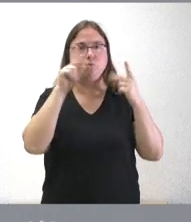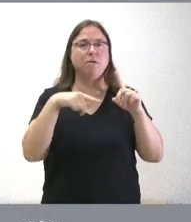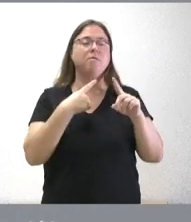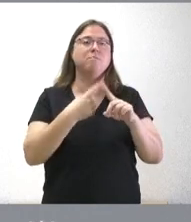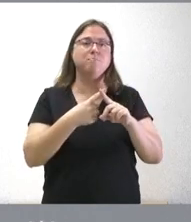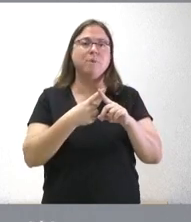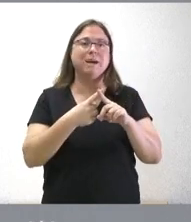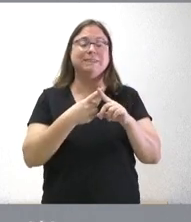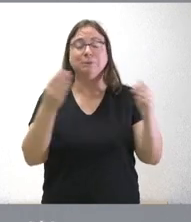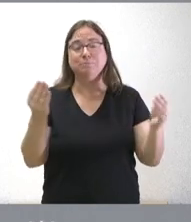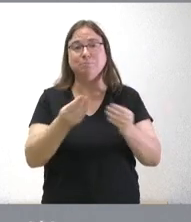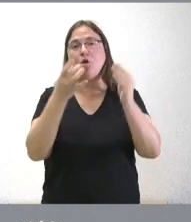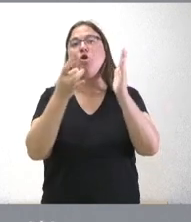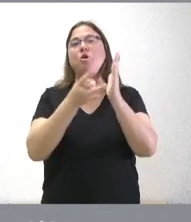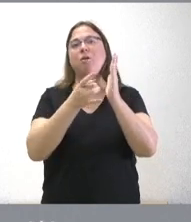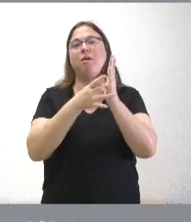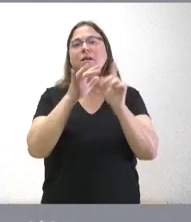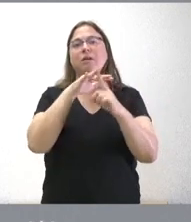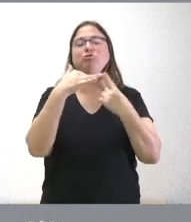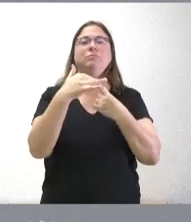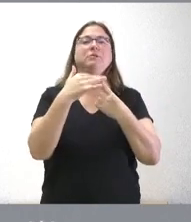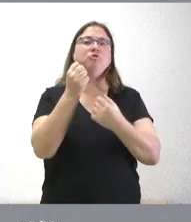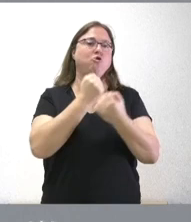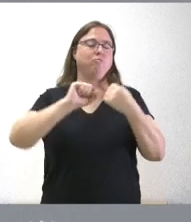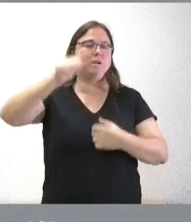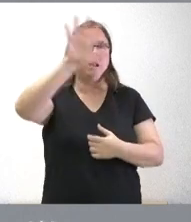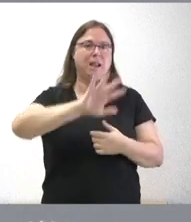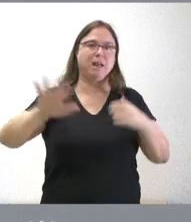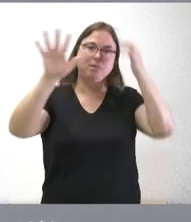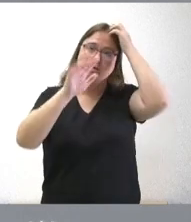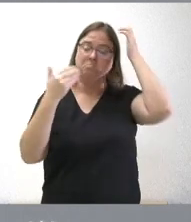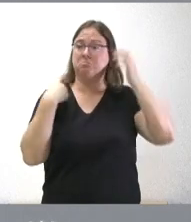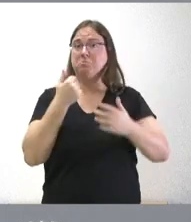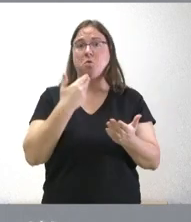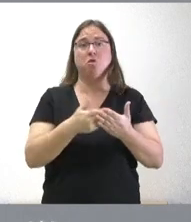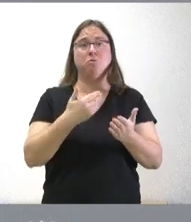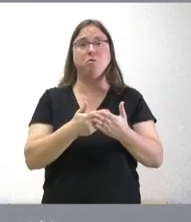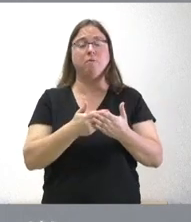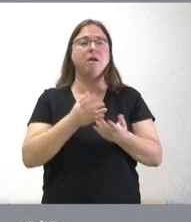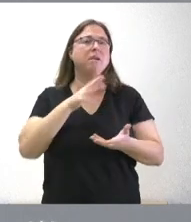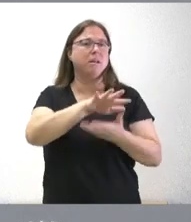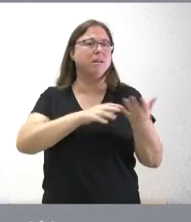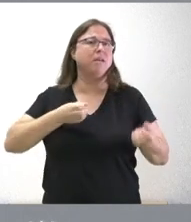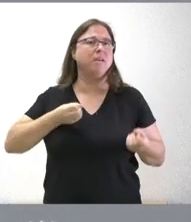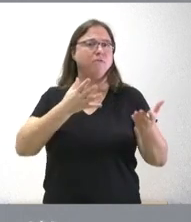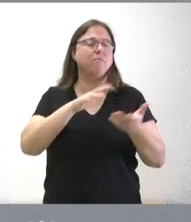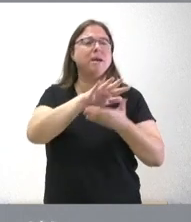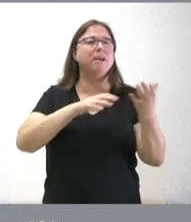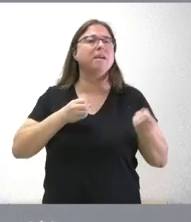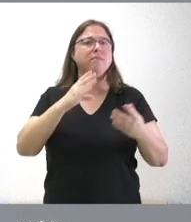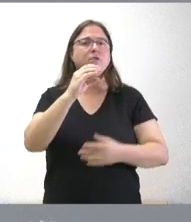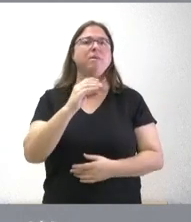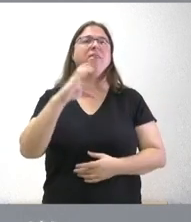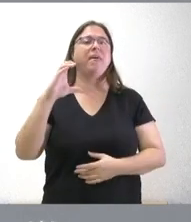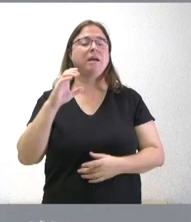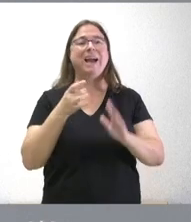mejor nivel de calidad dentro del contexto nacional como han podido ustedes también comprobar recientemente con algunos de los informes el informe DEC de calidad